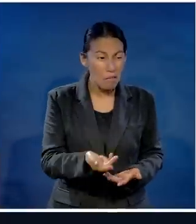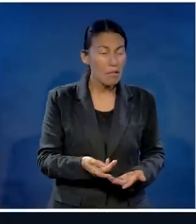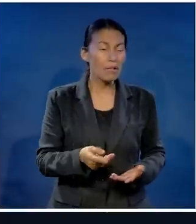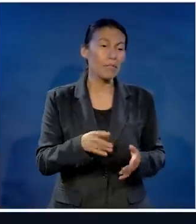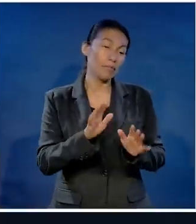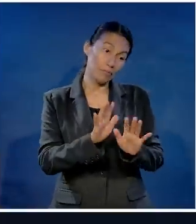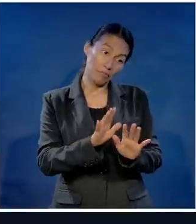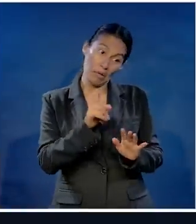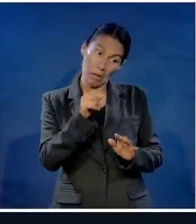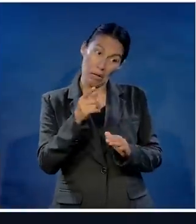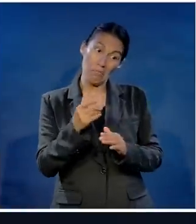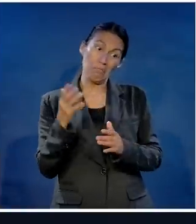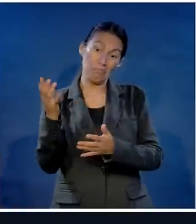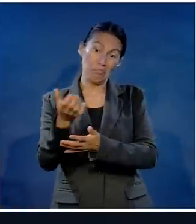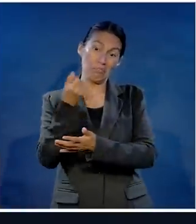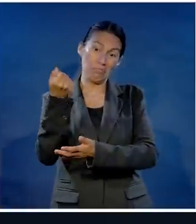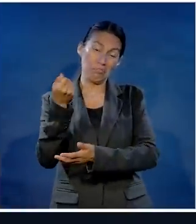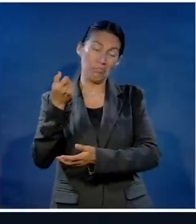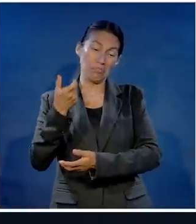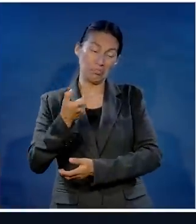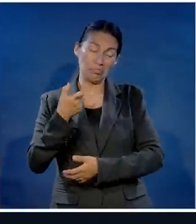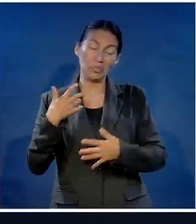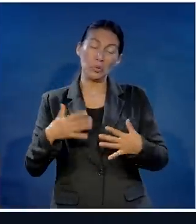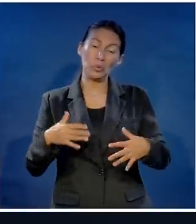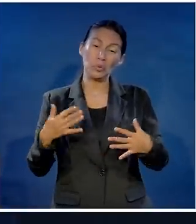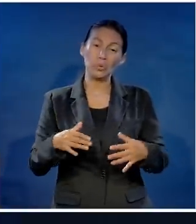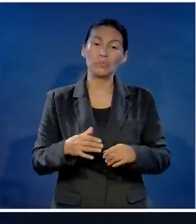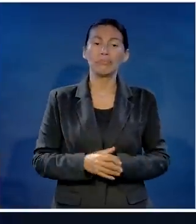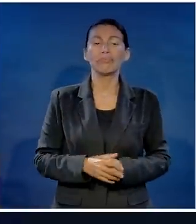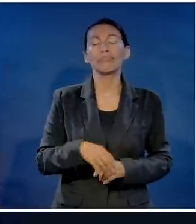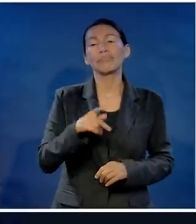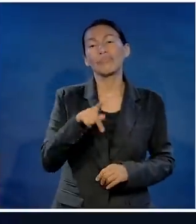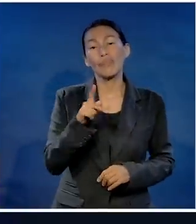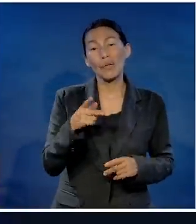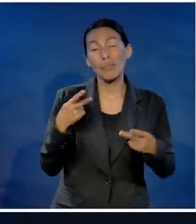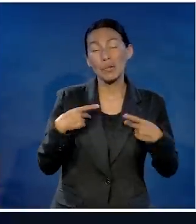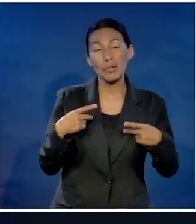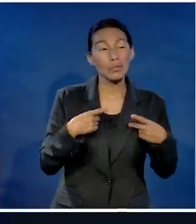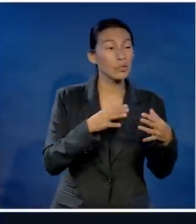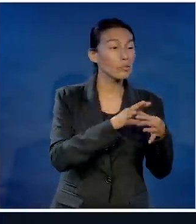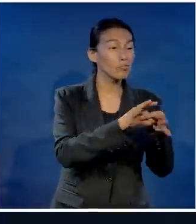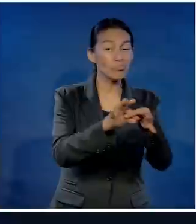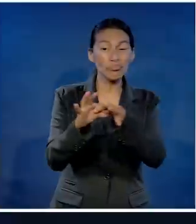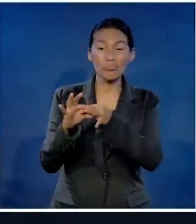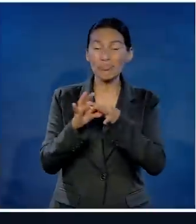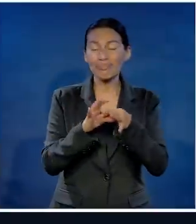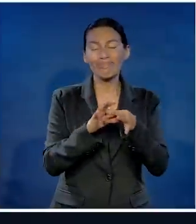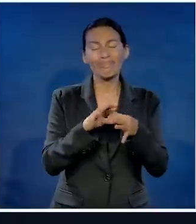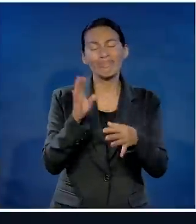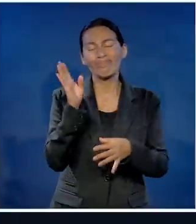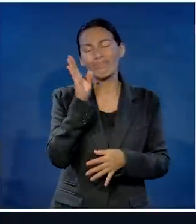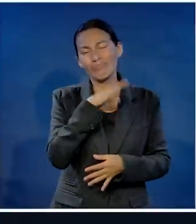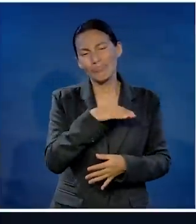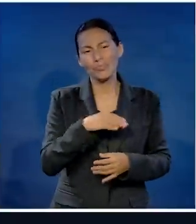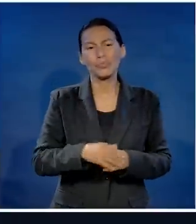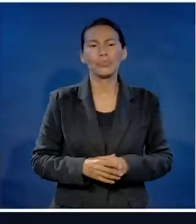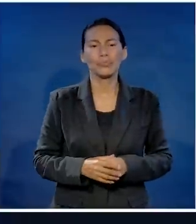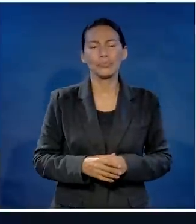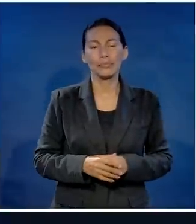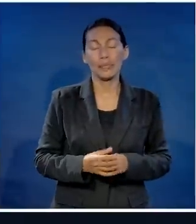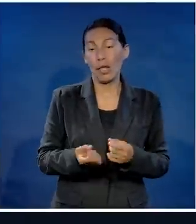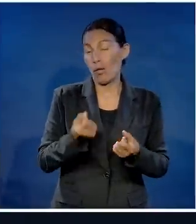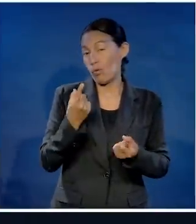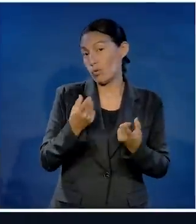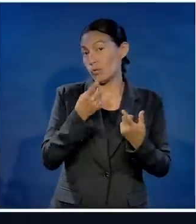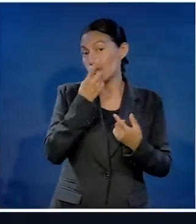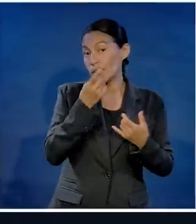El problema es que así de bueno que era Aaron Hernández para lanzar el balón, era malo en sus relaciones con las personas.